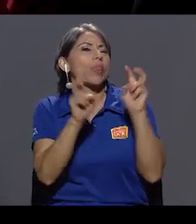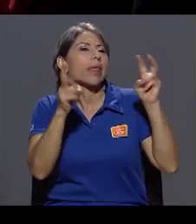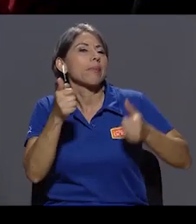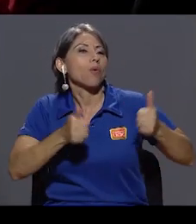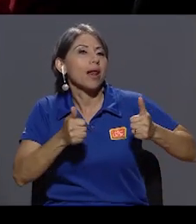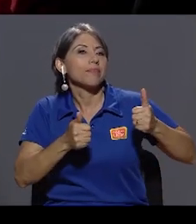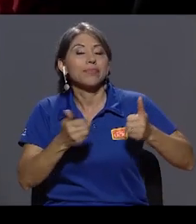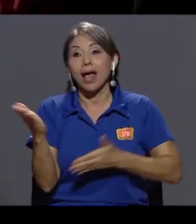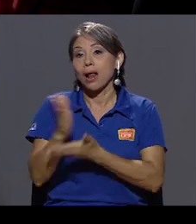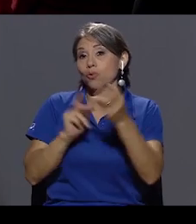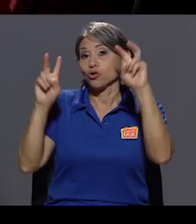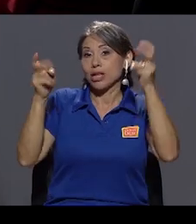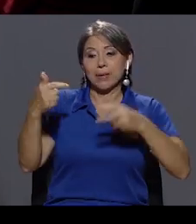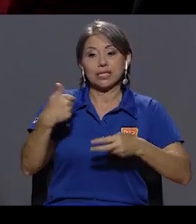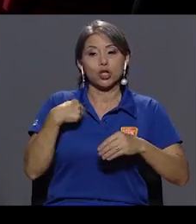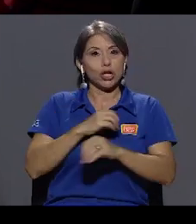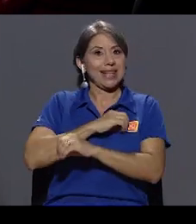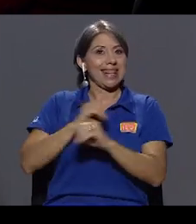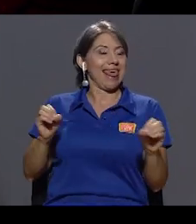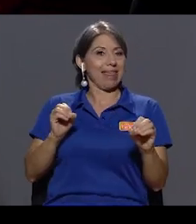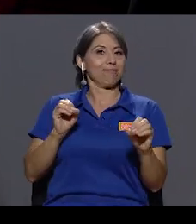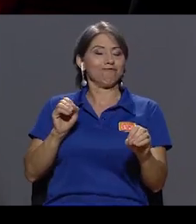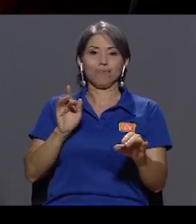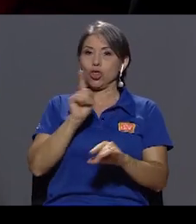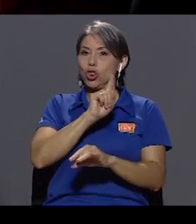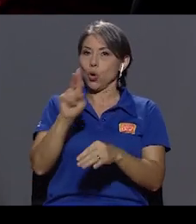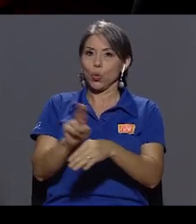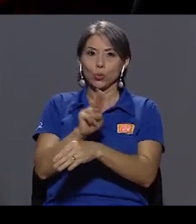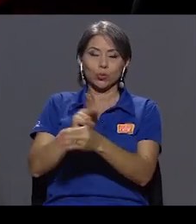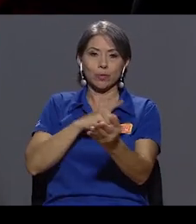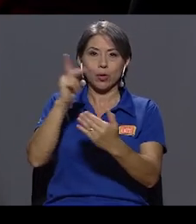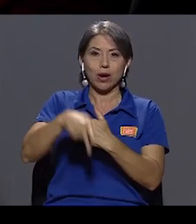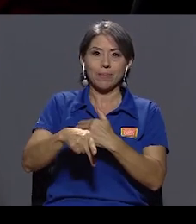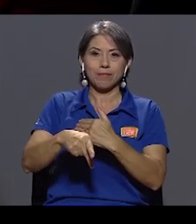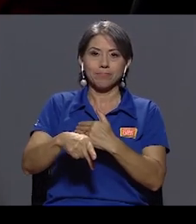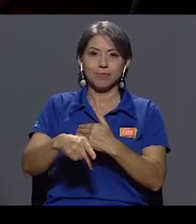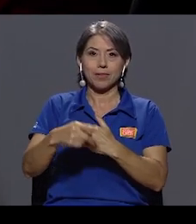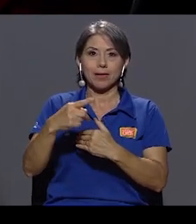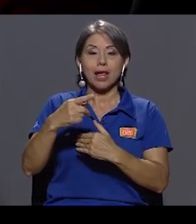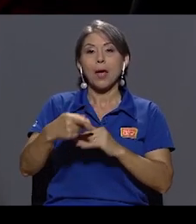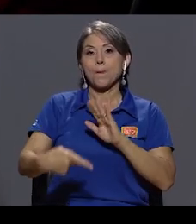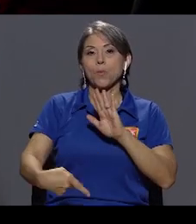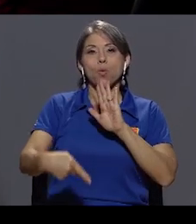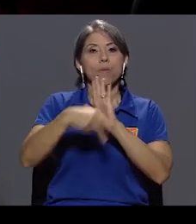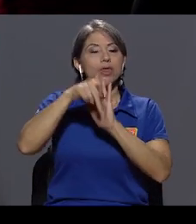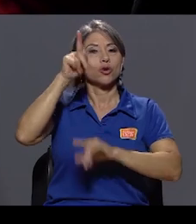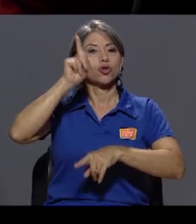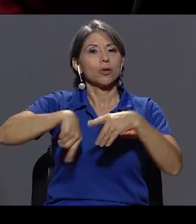temas que yo no toco en el programa, que para mí son prohibidos de usar humor.